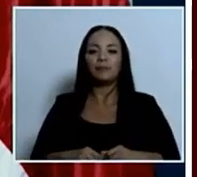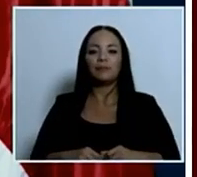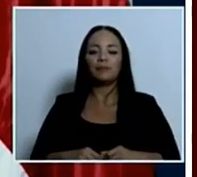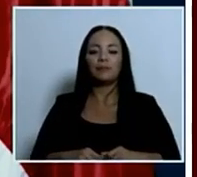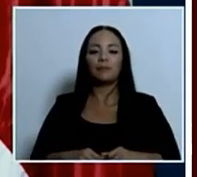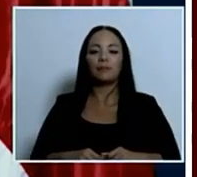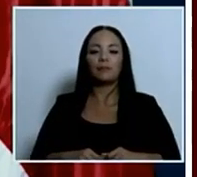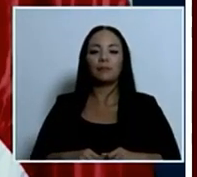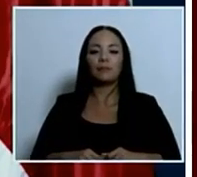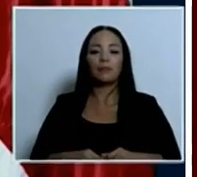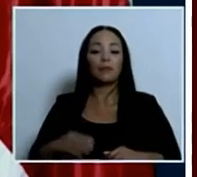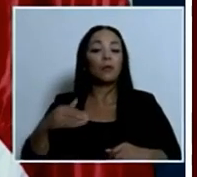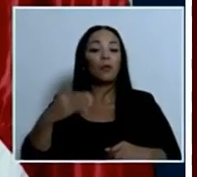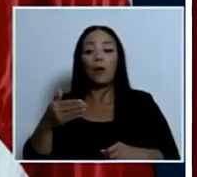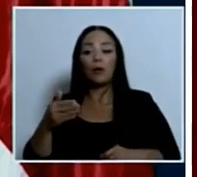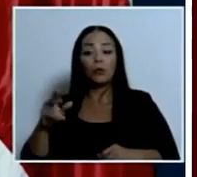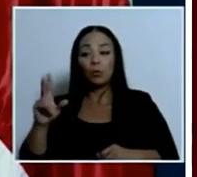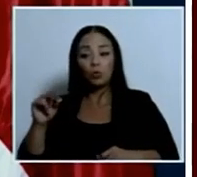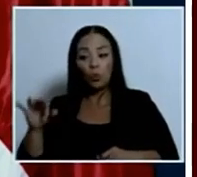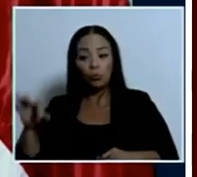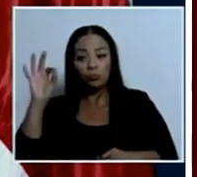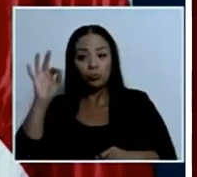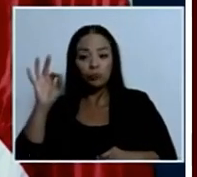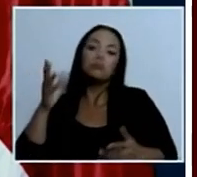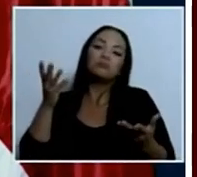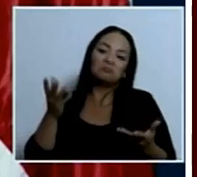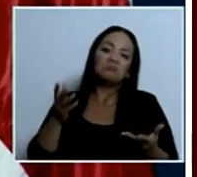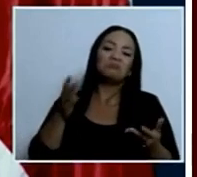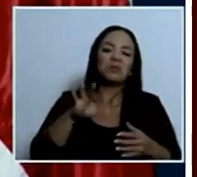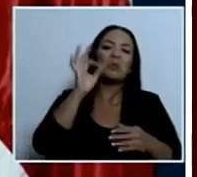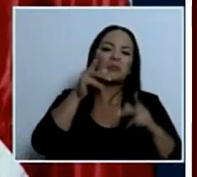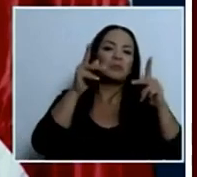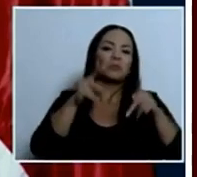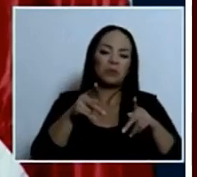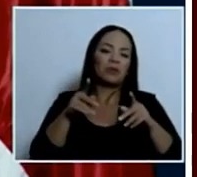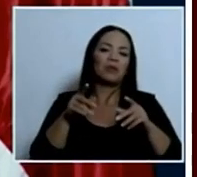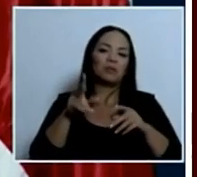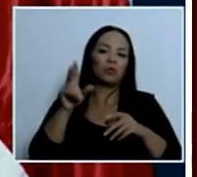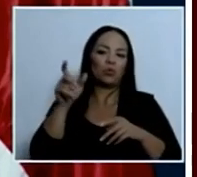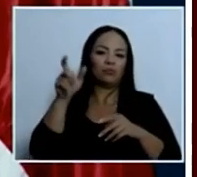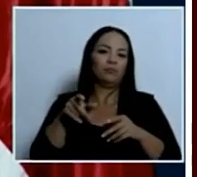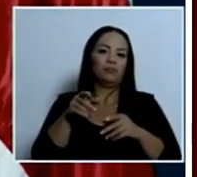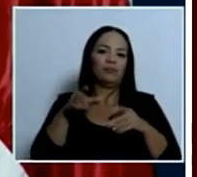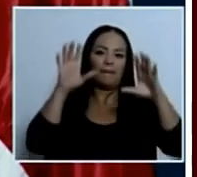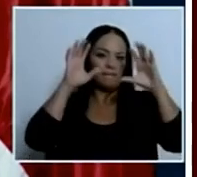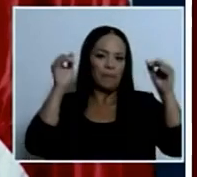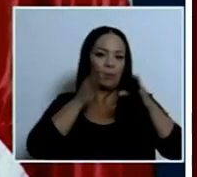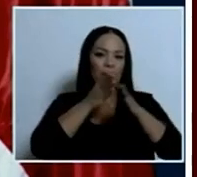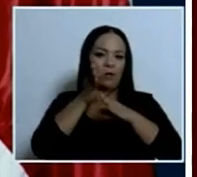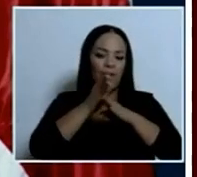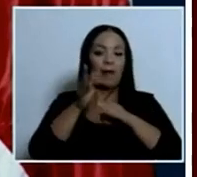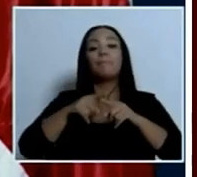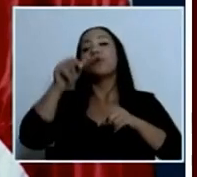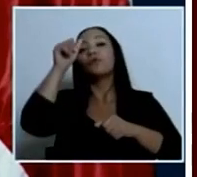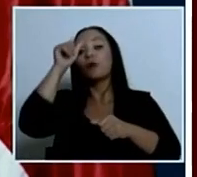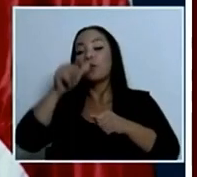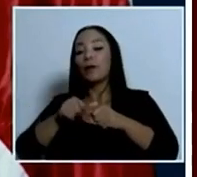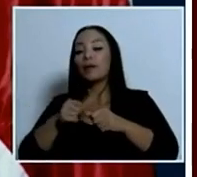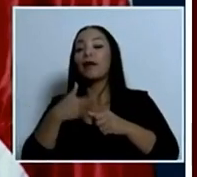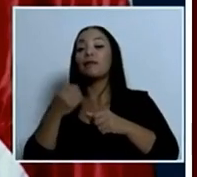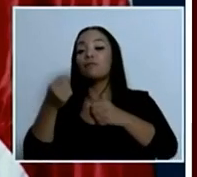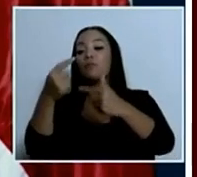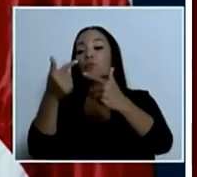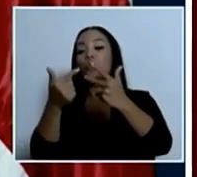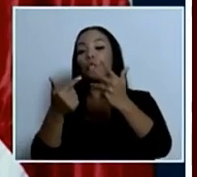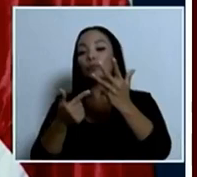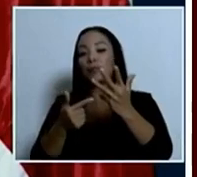conseguido hemos buscado a una persona que no es de carrera pero acuérdese que hay muchas más embajadas en el país que